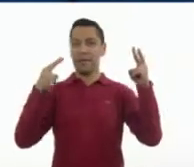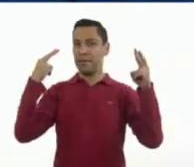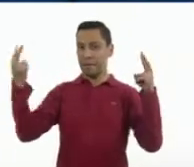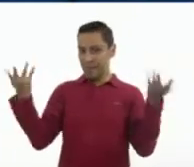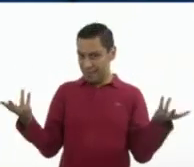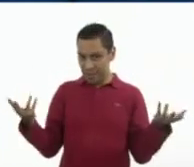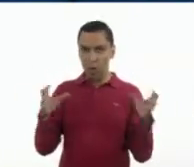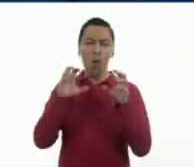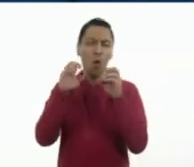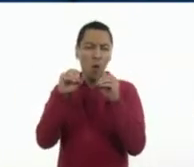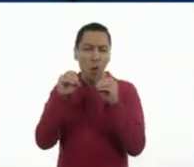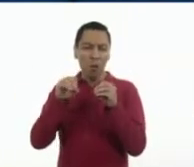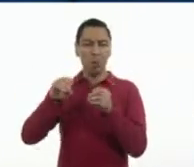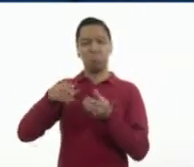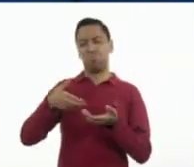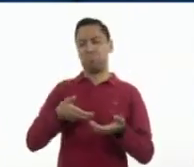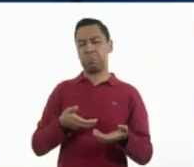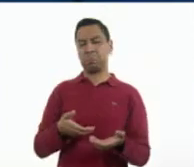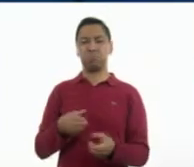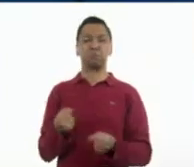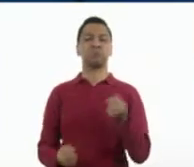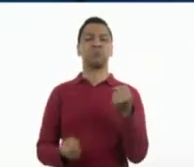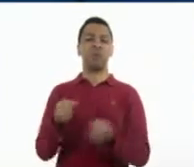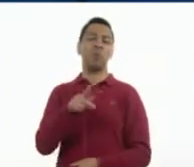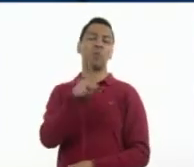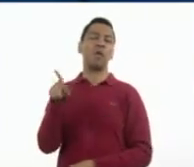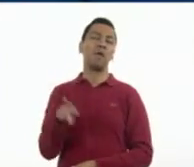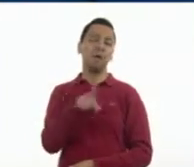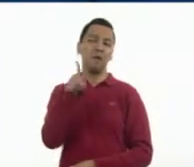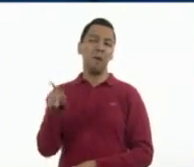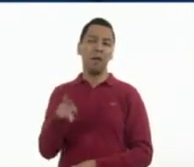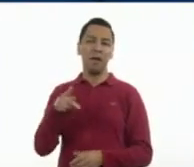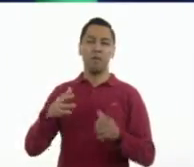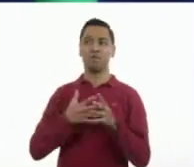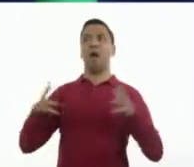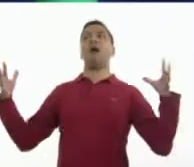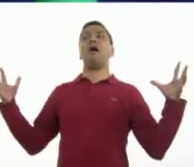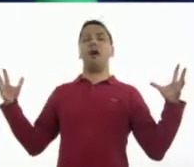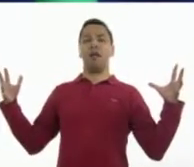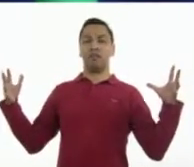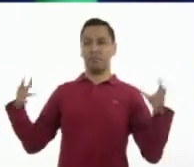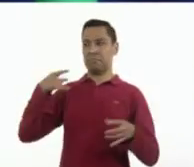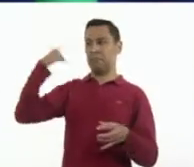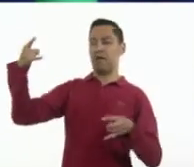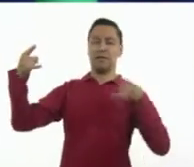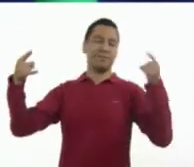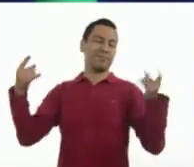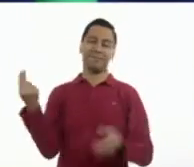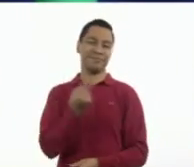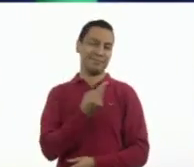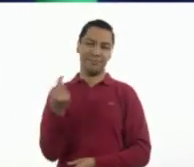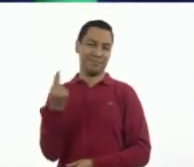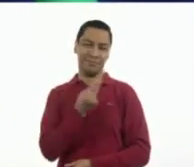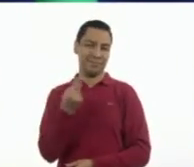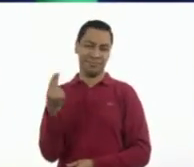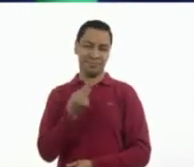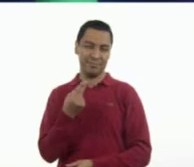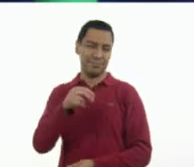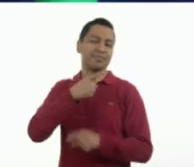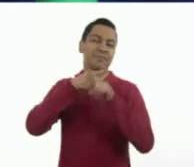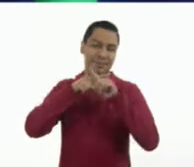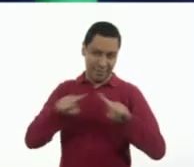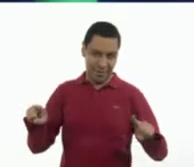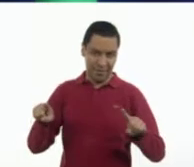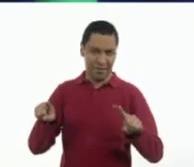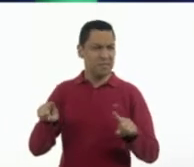como un pueblo, pues no es tan necesario colocar un anuncio de ese tamaño, ¿verdad? Claro, digo, en eso tiene toda la razón. De hecho,